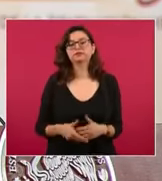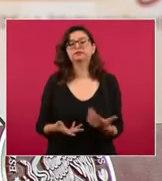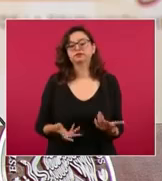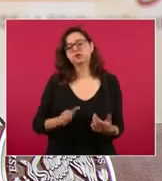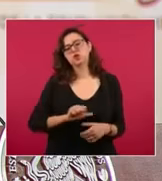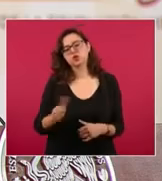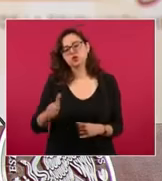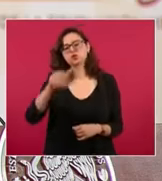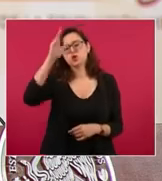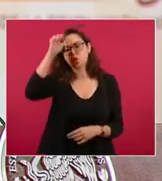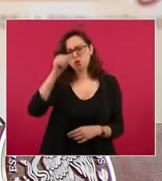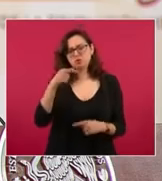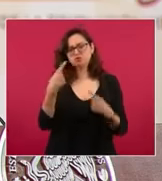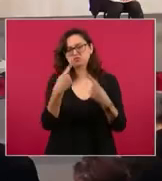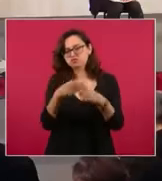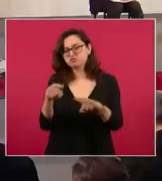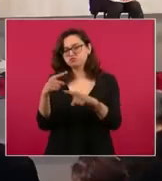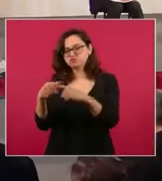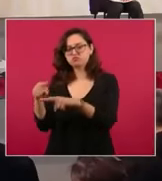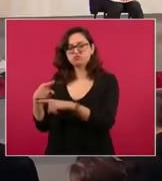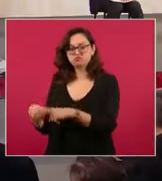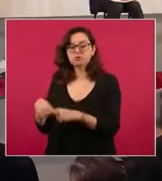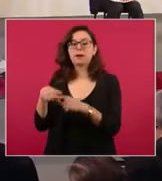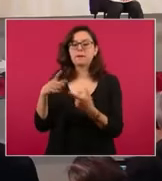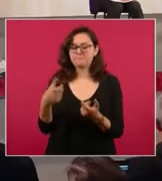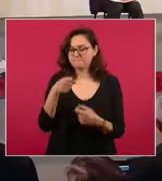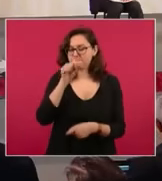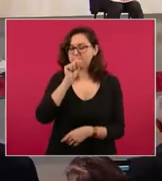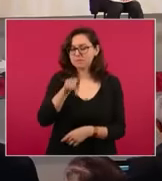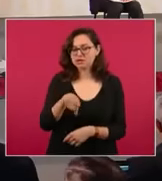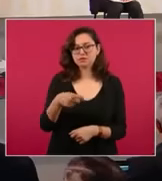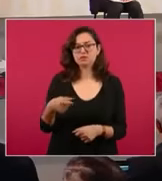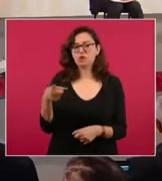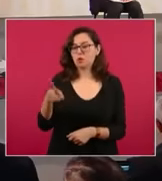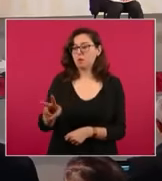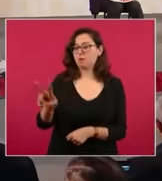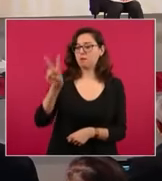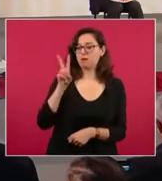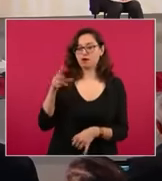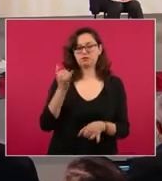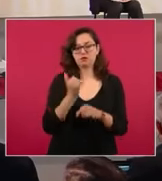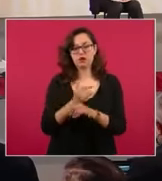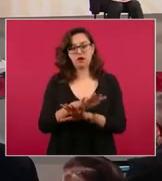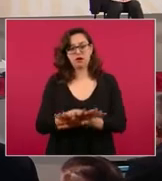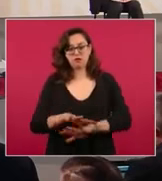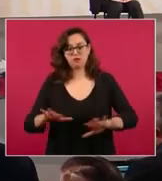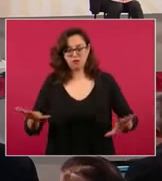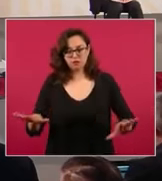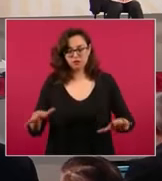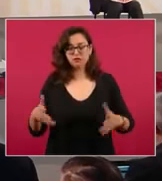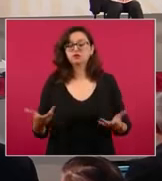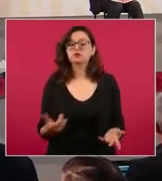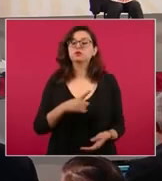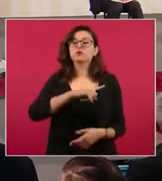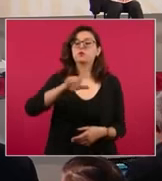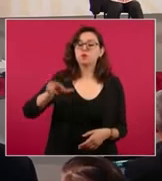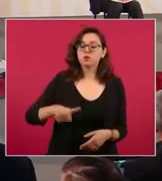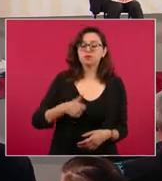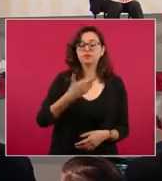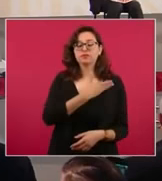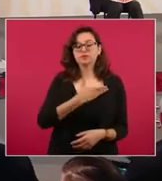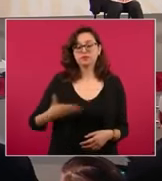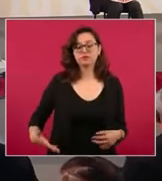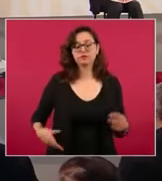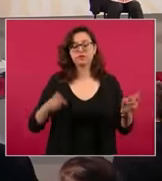acuerdos que se tomaron en esa jornada, que se dieron a conocer el propio viernes y otros que se sumaron durante la gira del señor presidente,